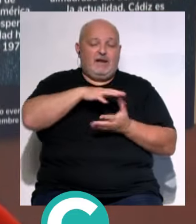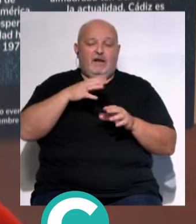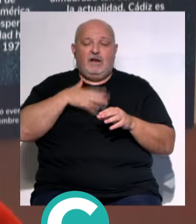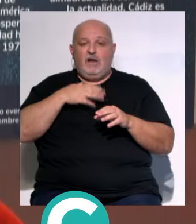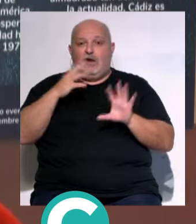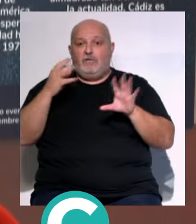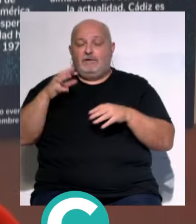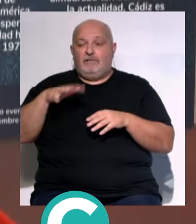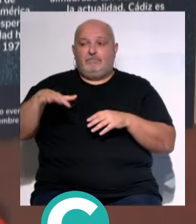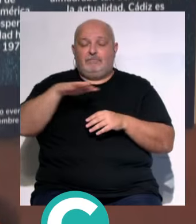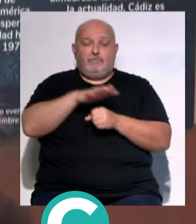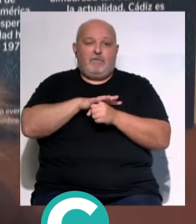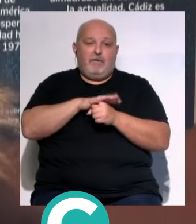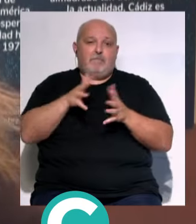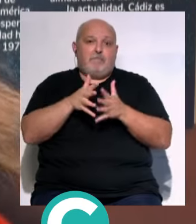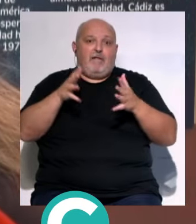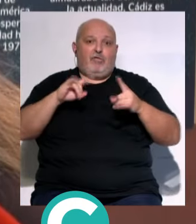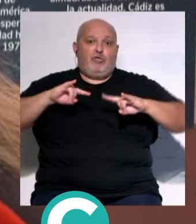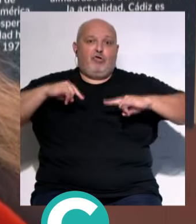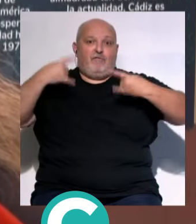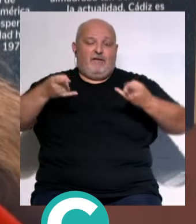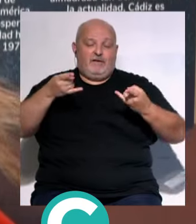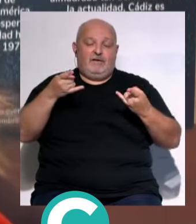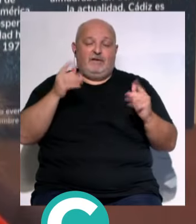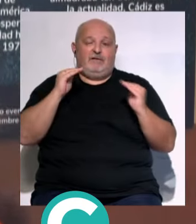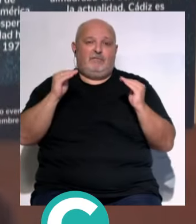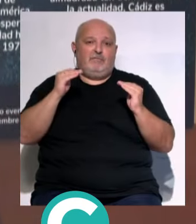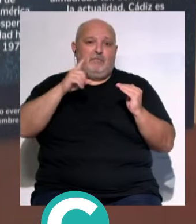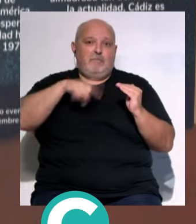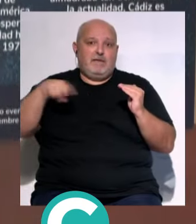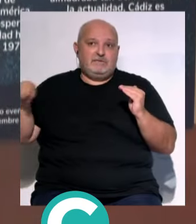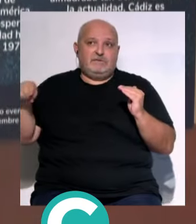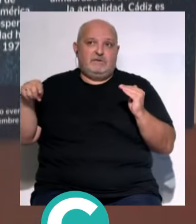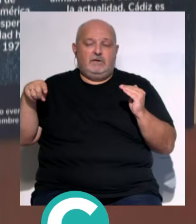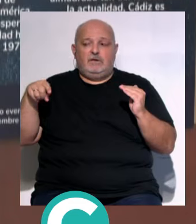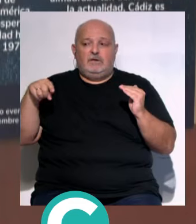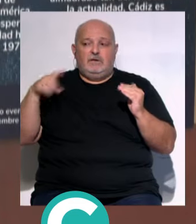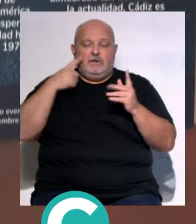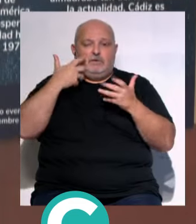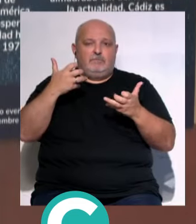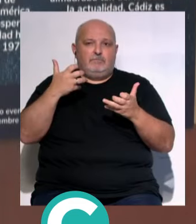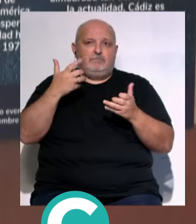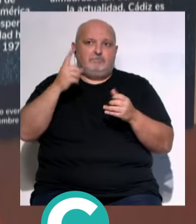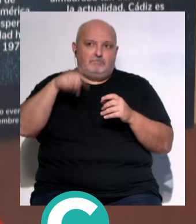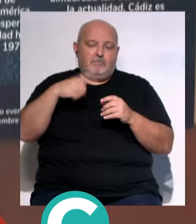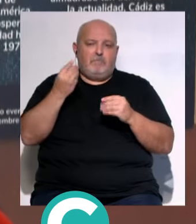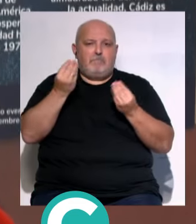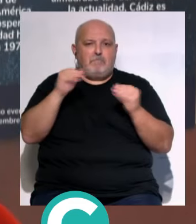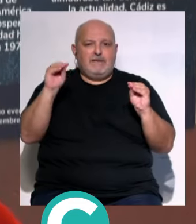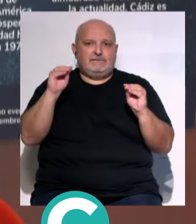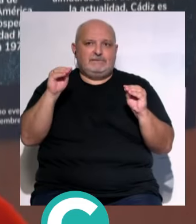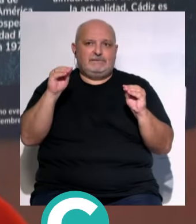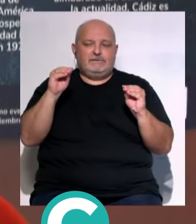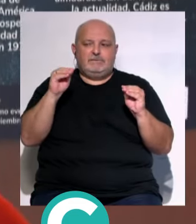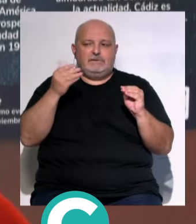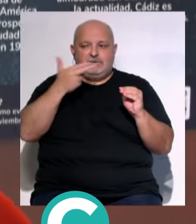en nuestra comarca... ...pues supone que ahora durante unos meses... ...pues vamos a tener además... ...un refuerzo